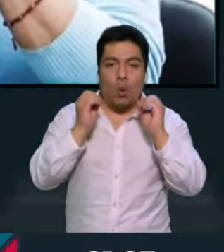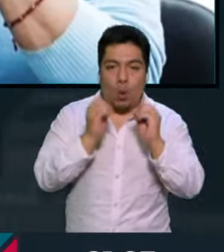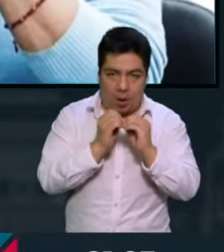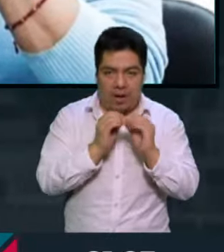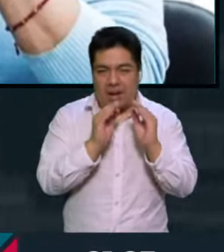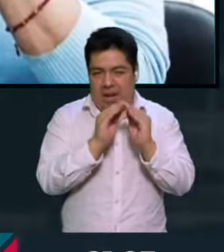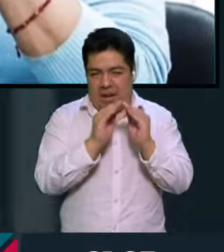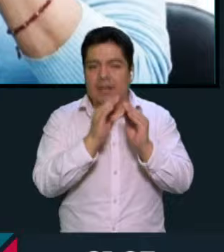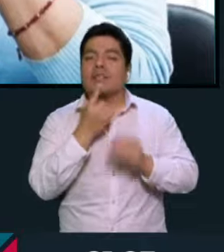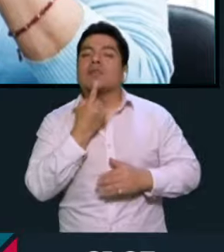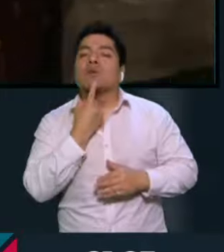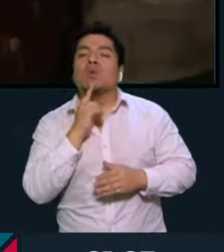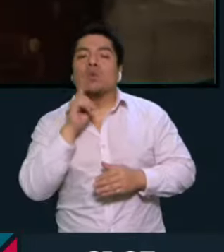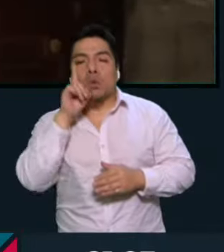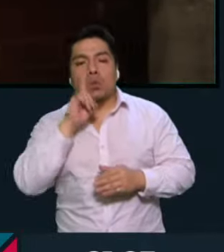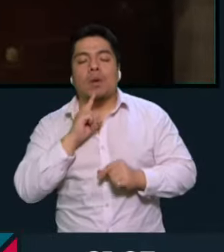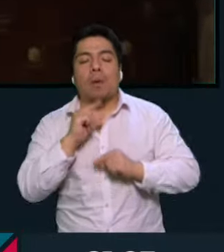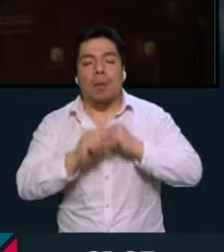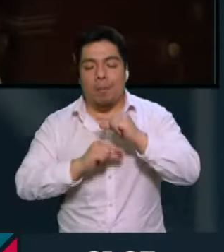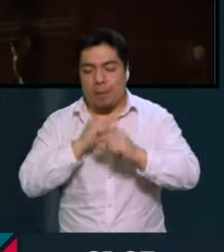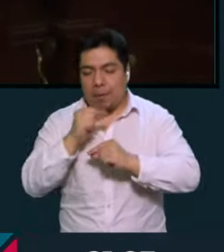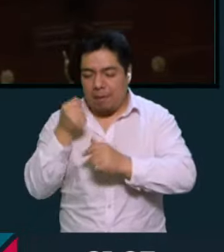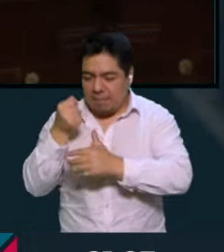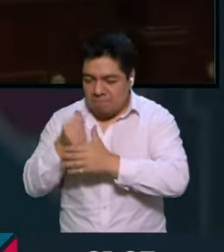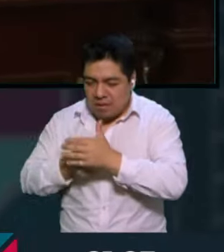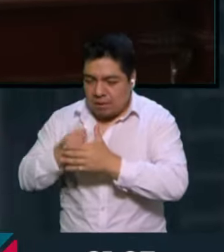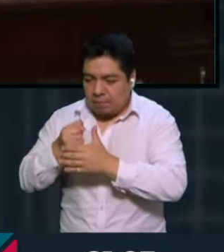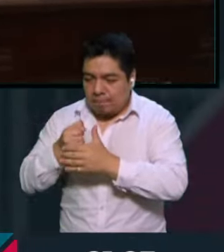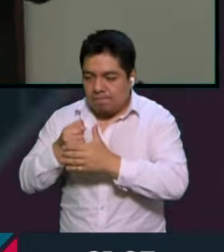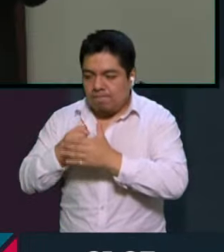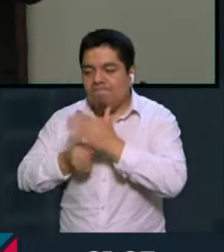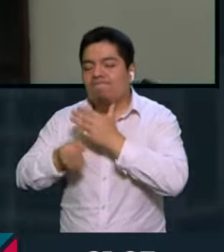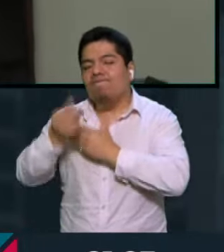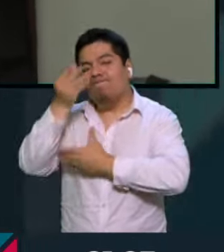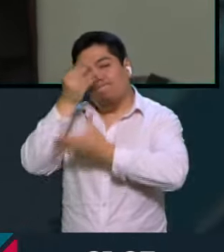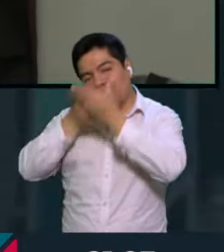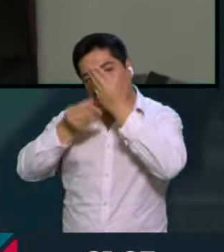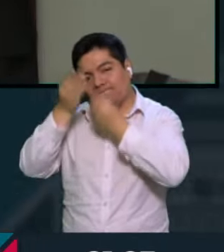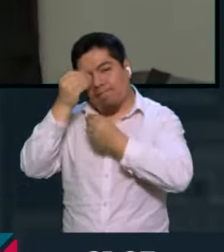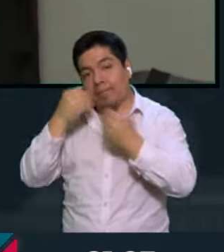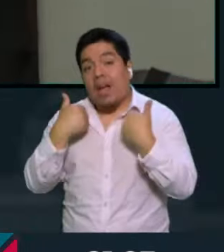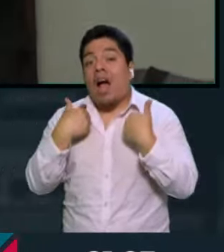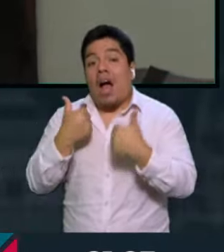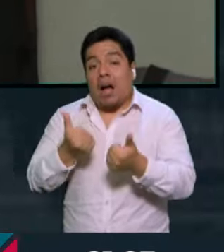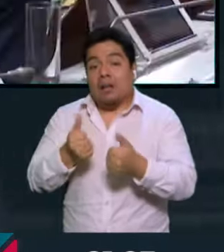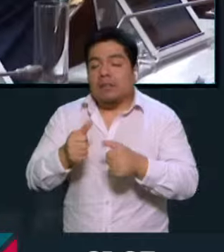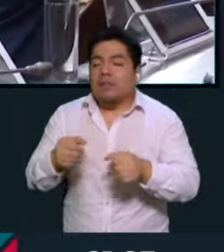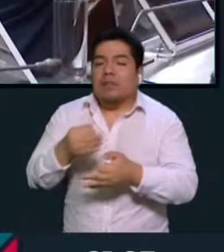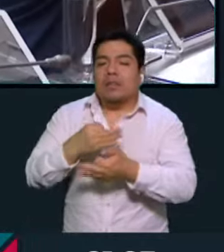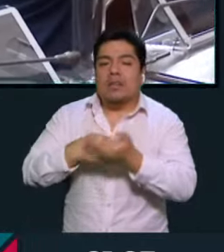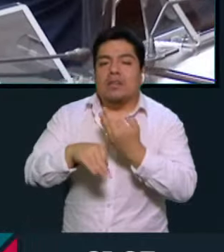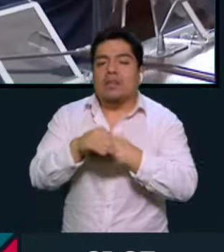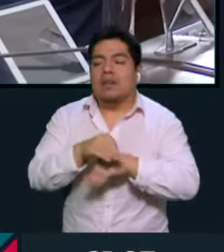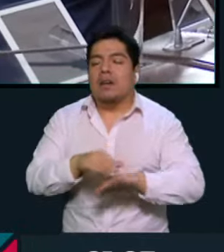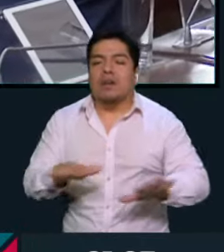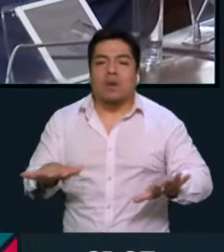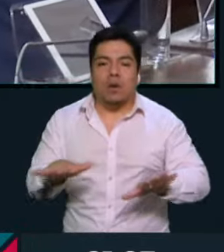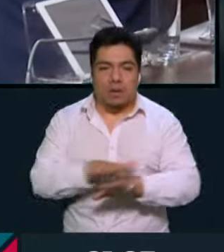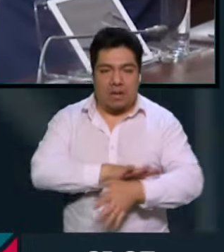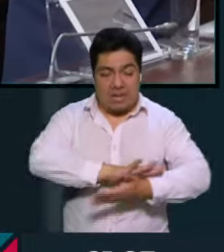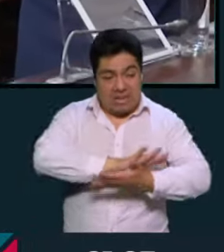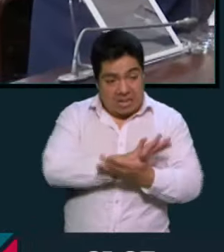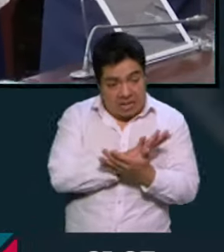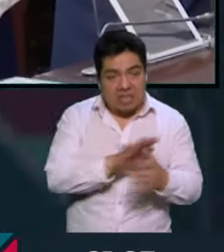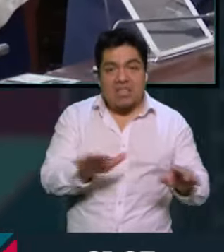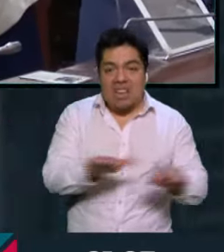Tiresias, porque también he comprendido a través de la lucha que solamente educándonos es como podemos transformar la discriminación